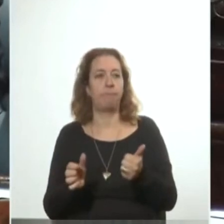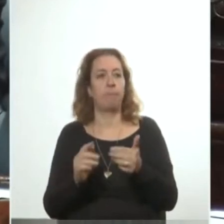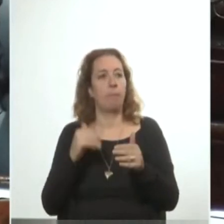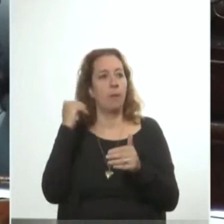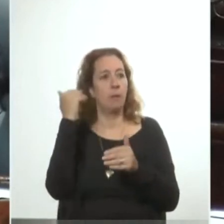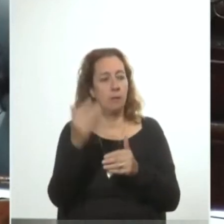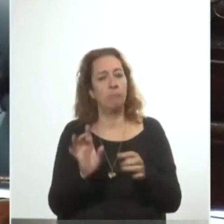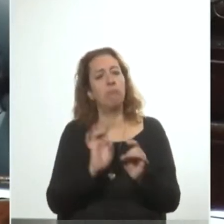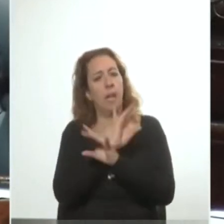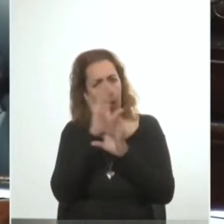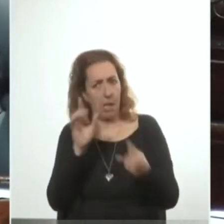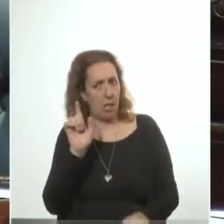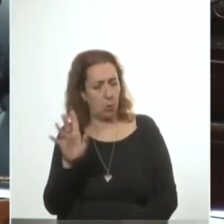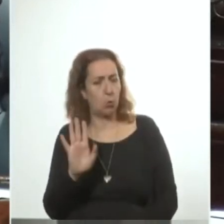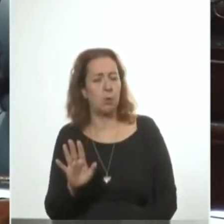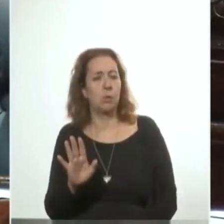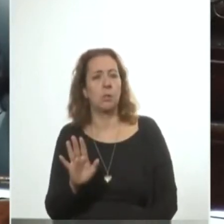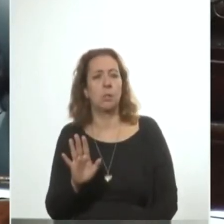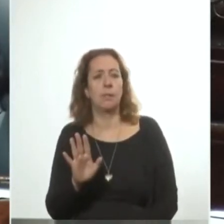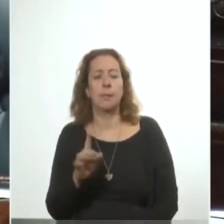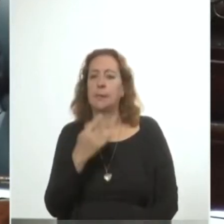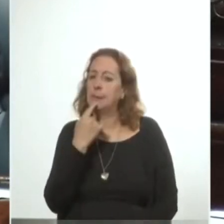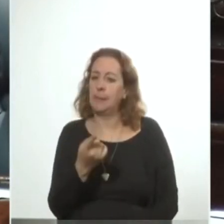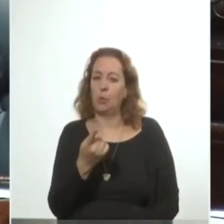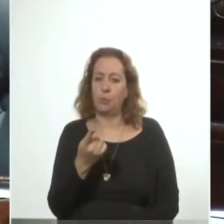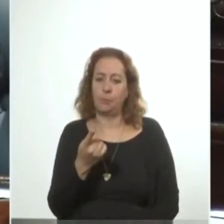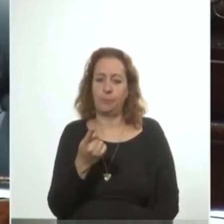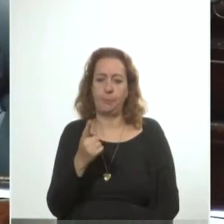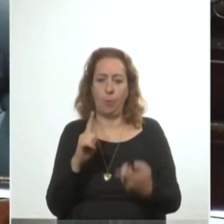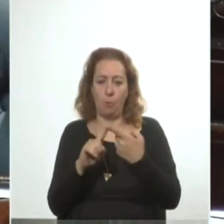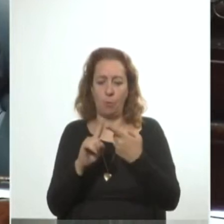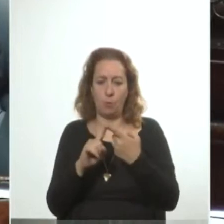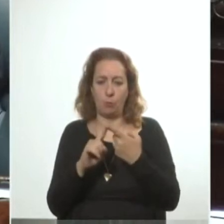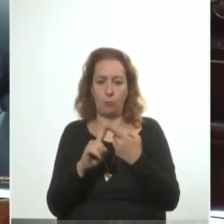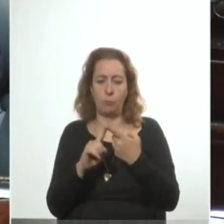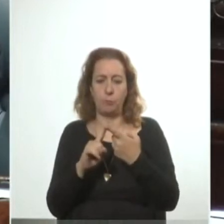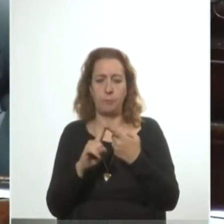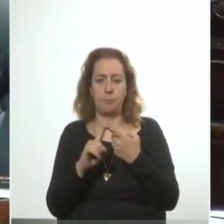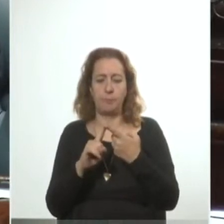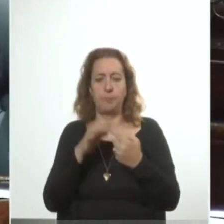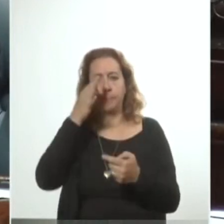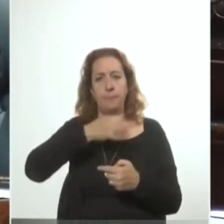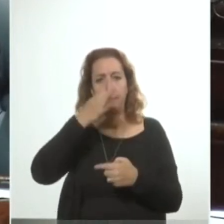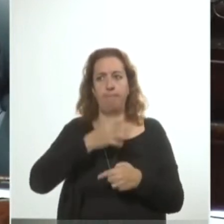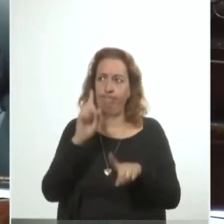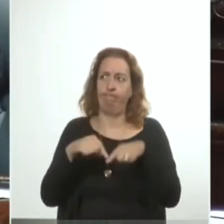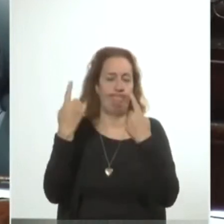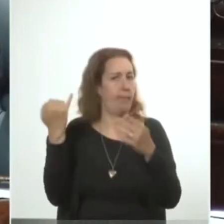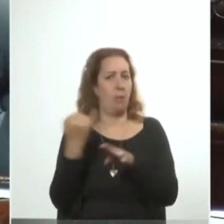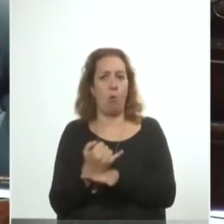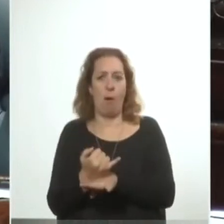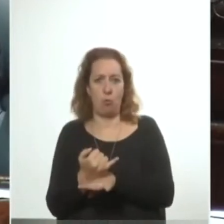claridad que lo caracterizaba, afirmó en una convención partidaria lo siguiente. Nos equivocamos.